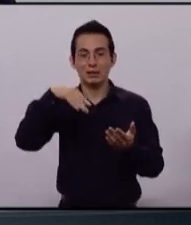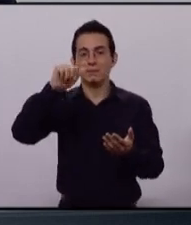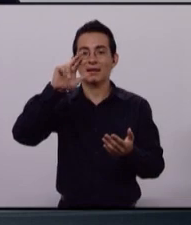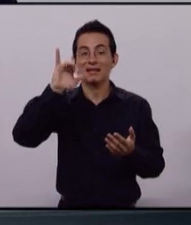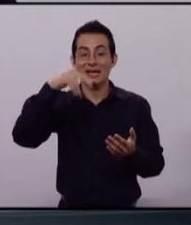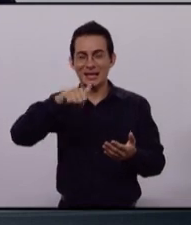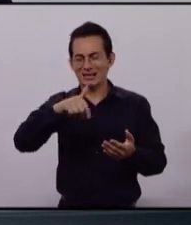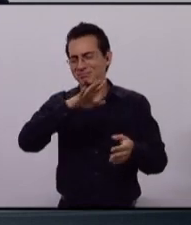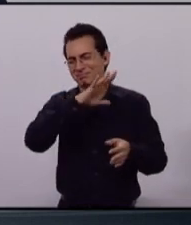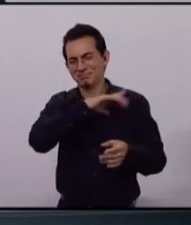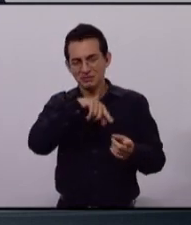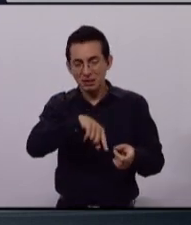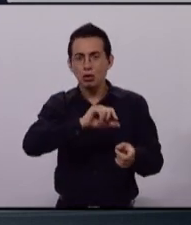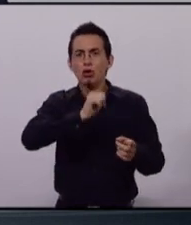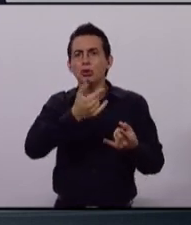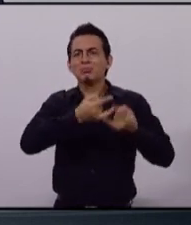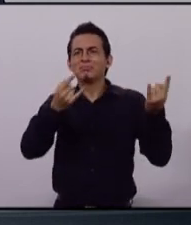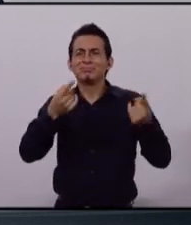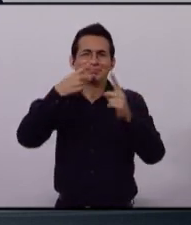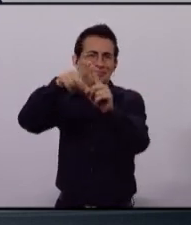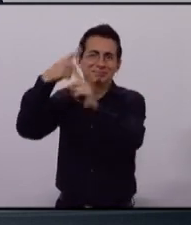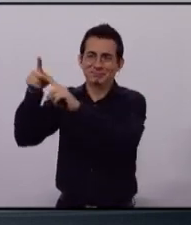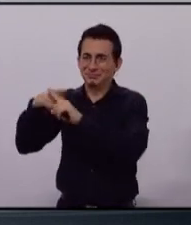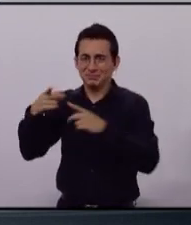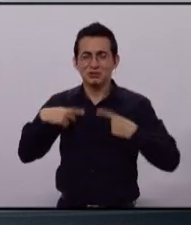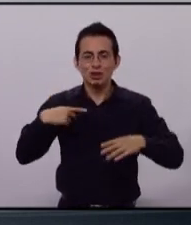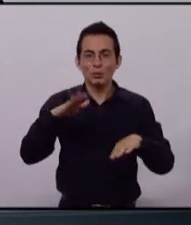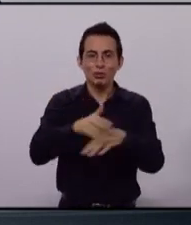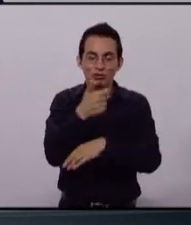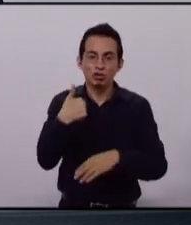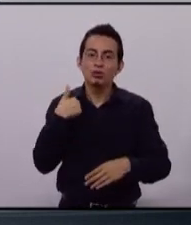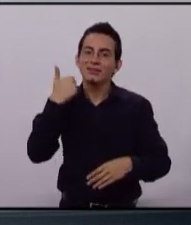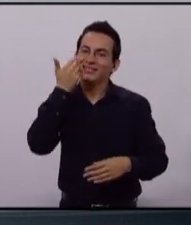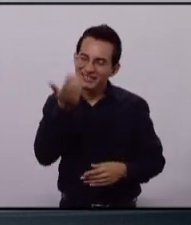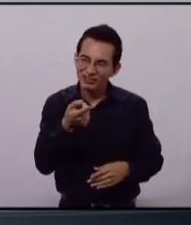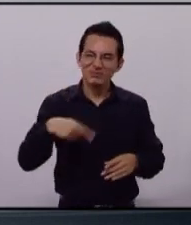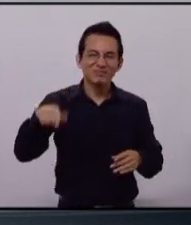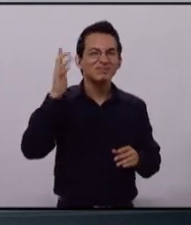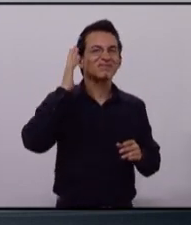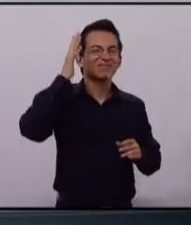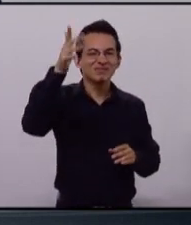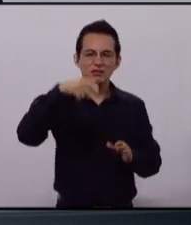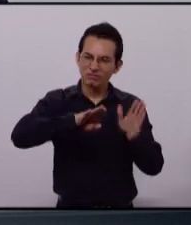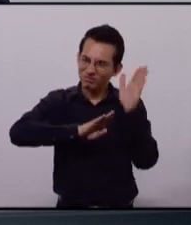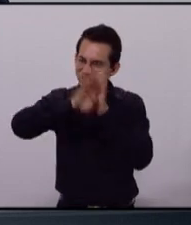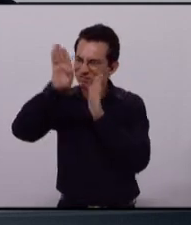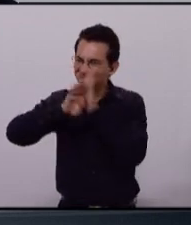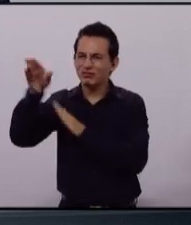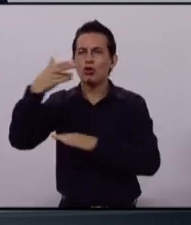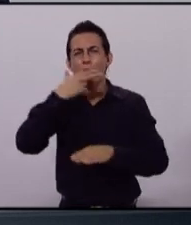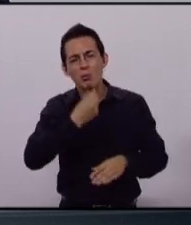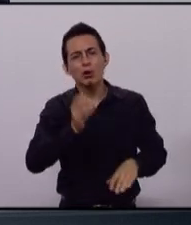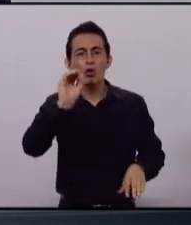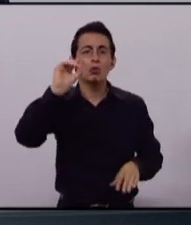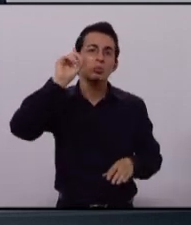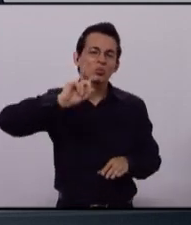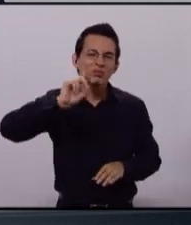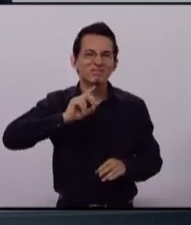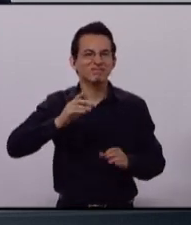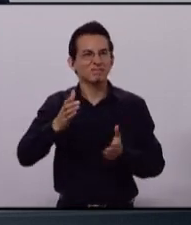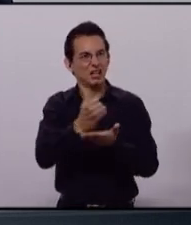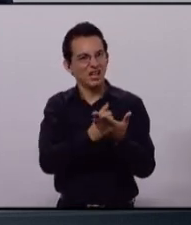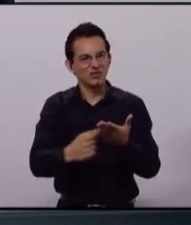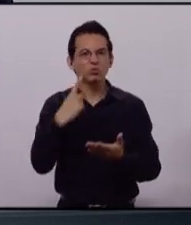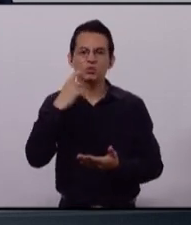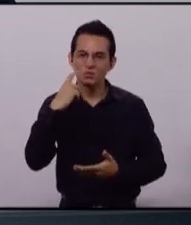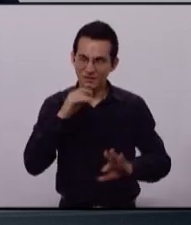historias, de muchas historias como las que nosotros queremos hacer realidad, historias de éxito de hombres y mujeres emprendedores,